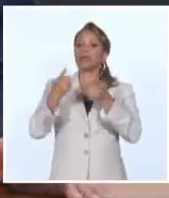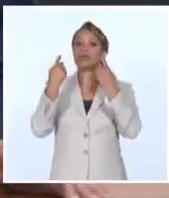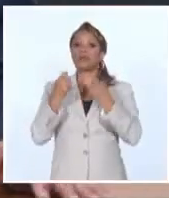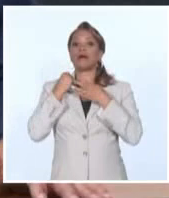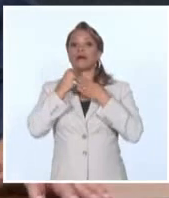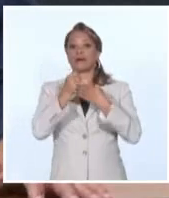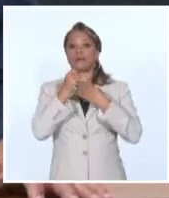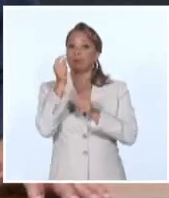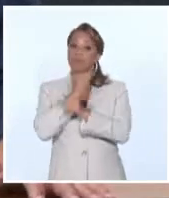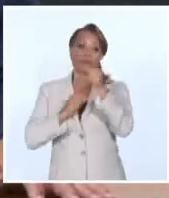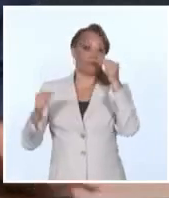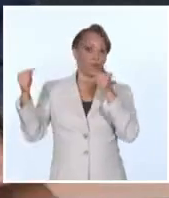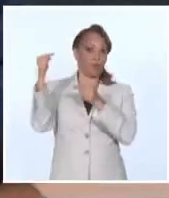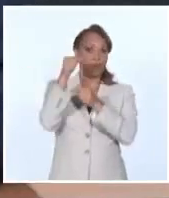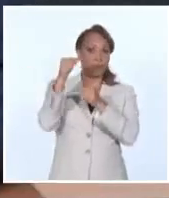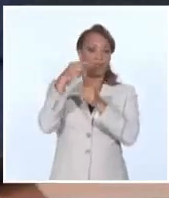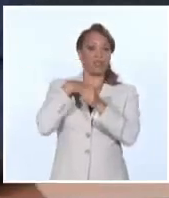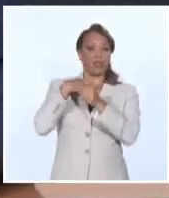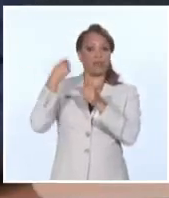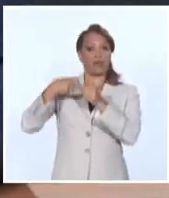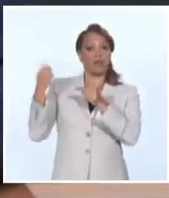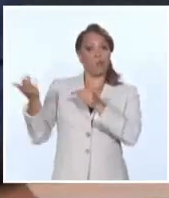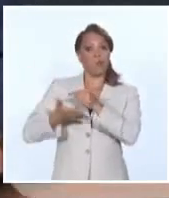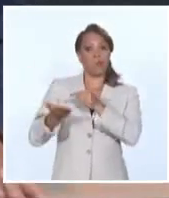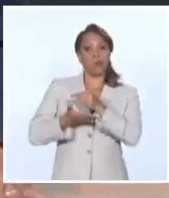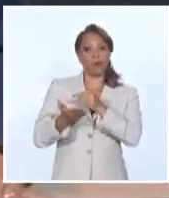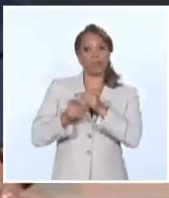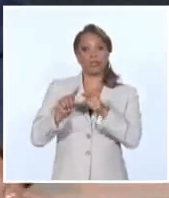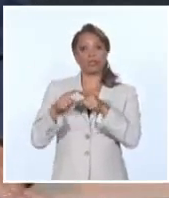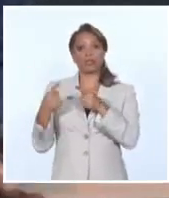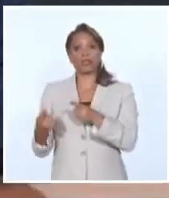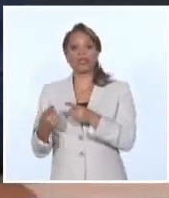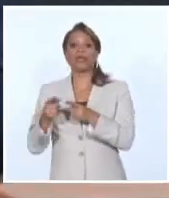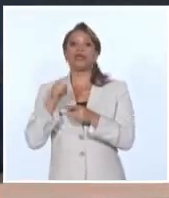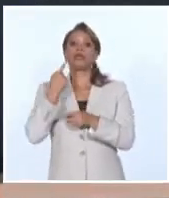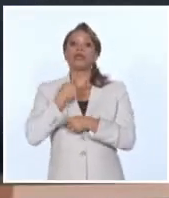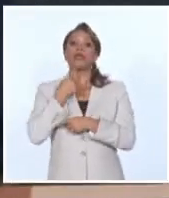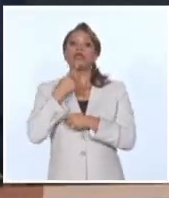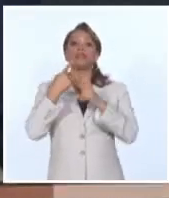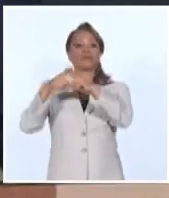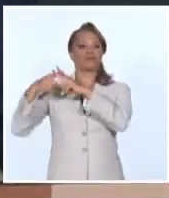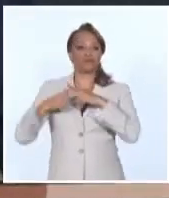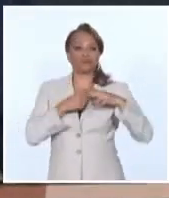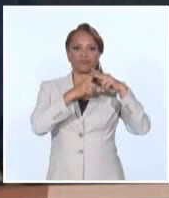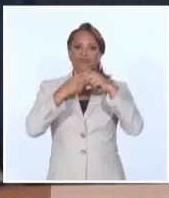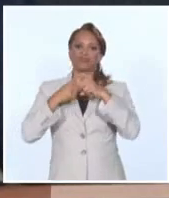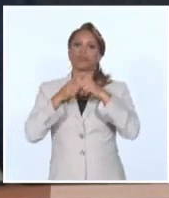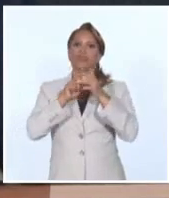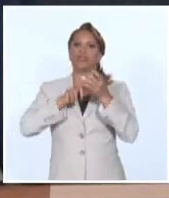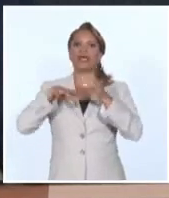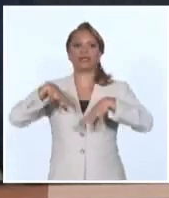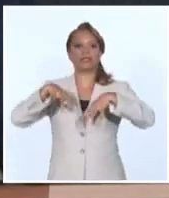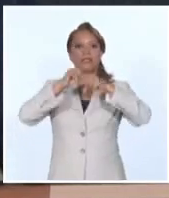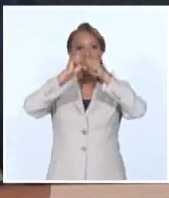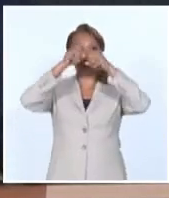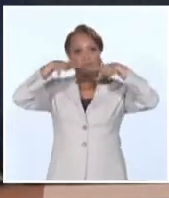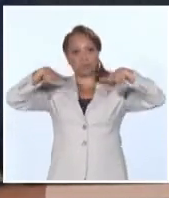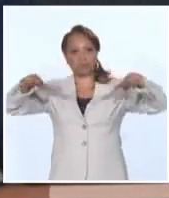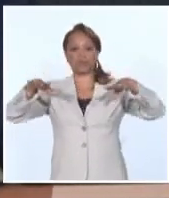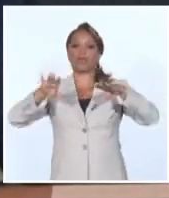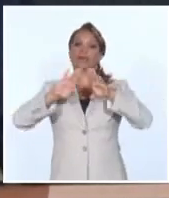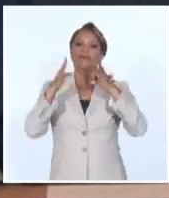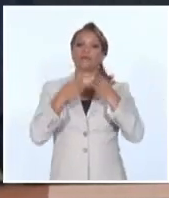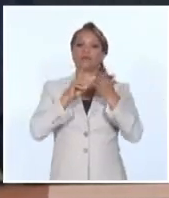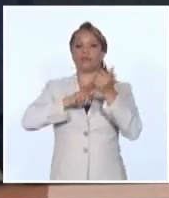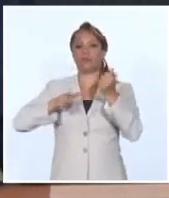principales que tenemos que acelerar es el restablecimiento de la electricidad en todos los terrenos.